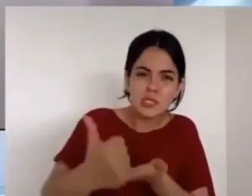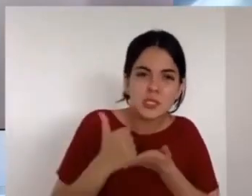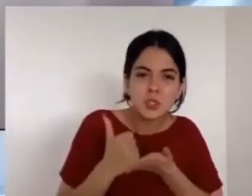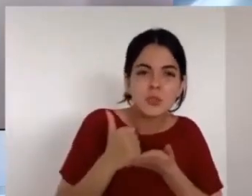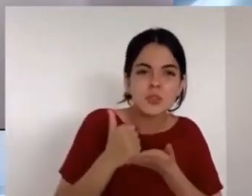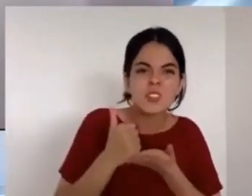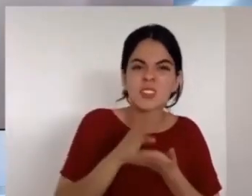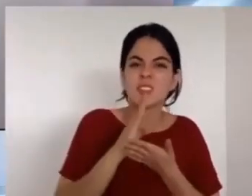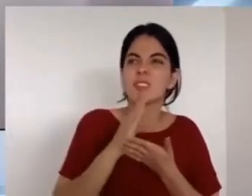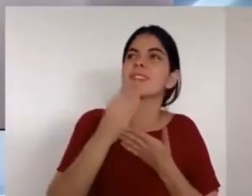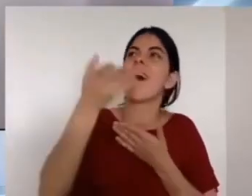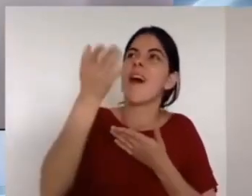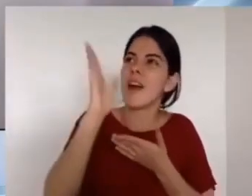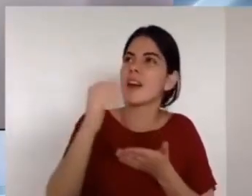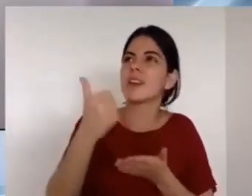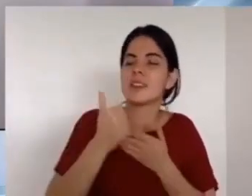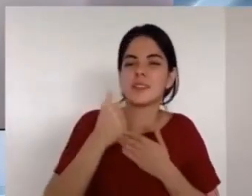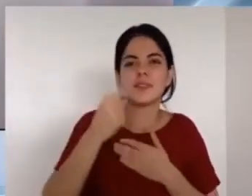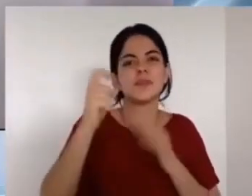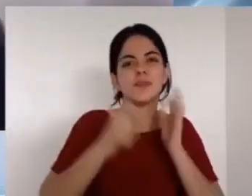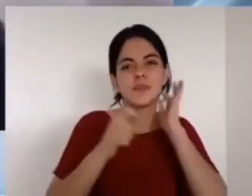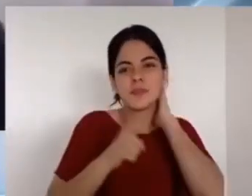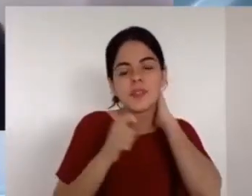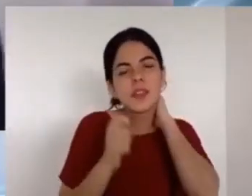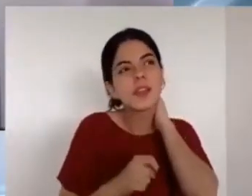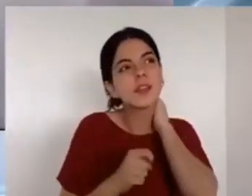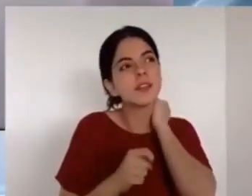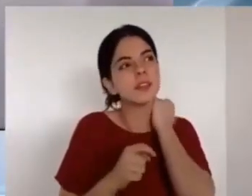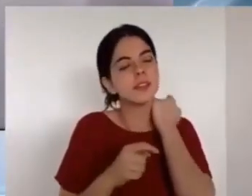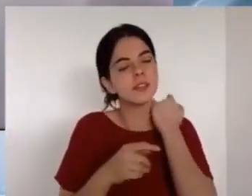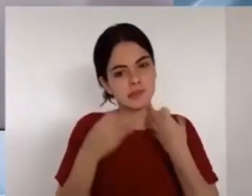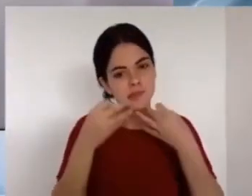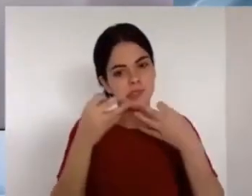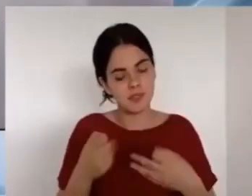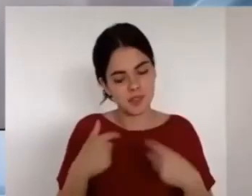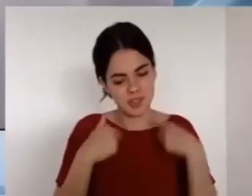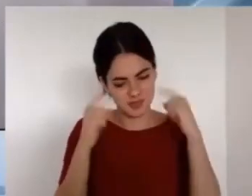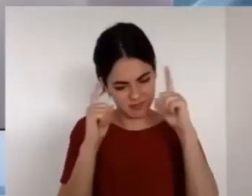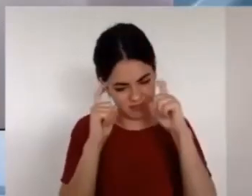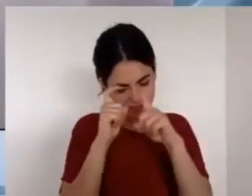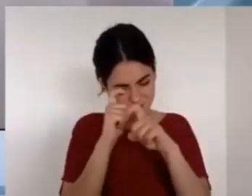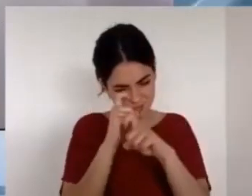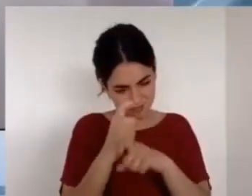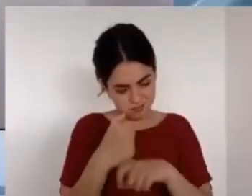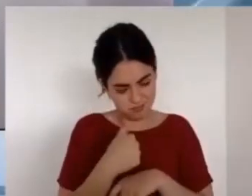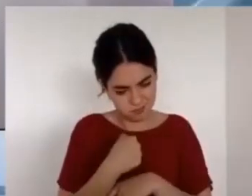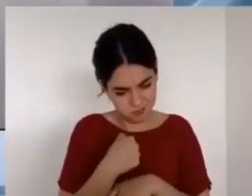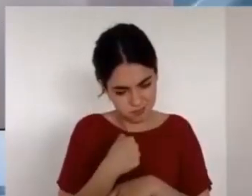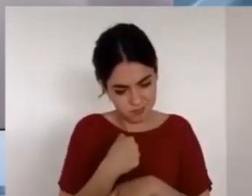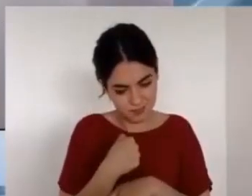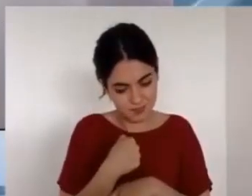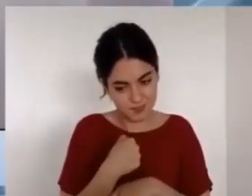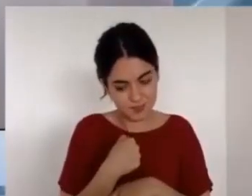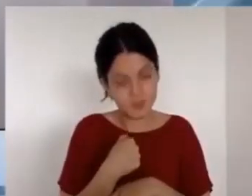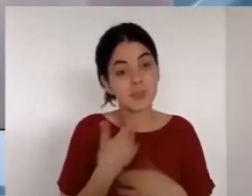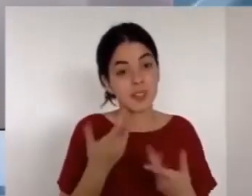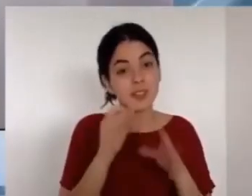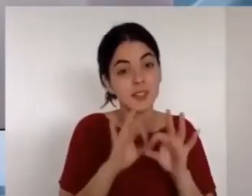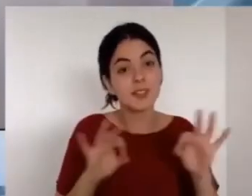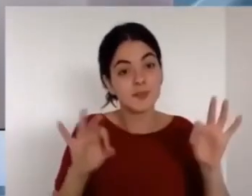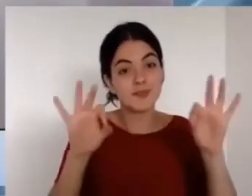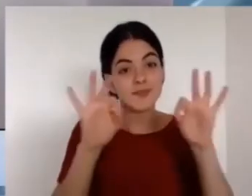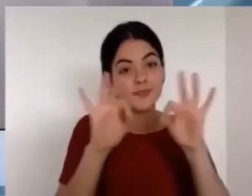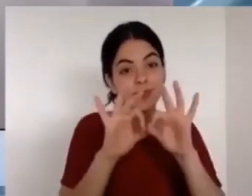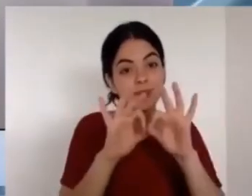autoexaltación. Él dice que es manso y